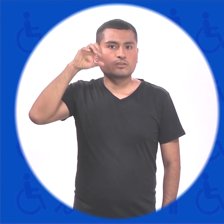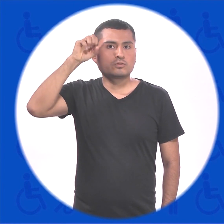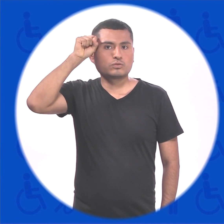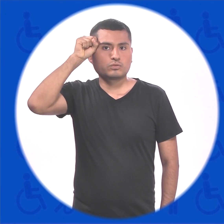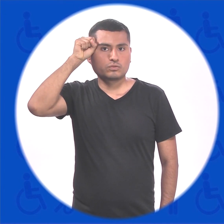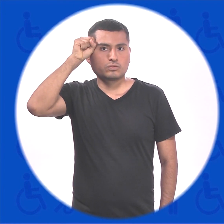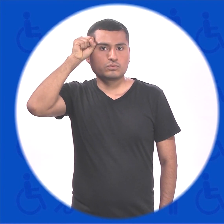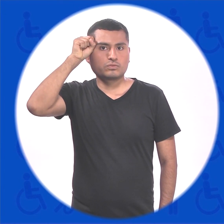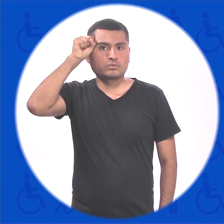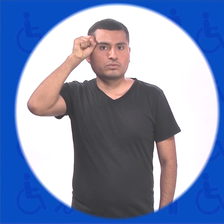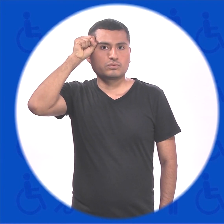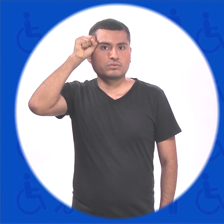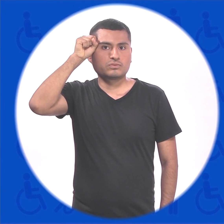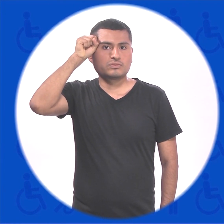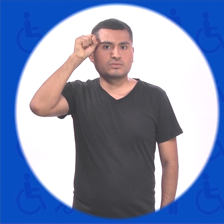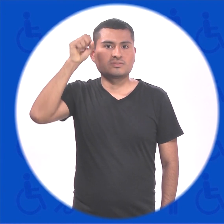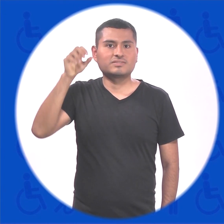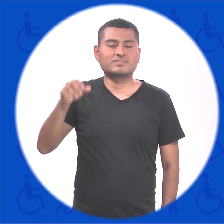Sobrino